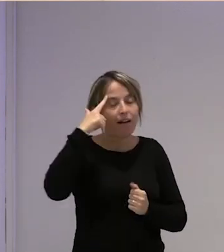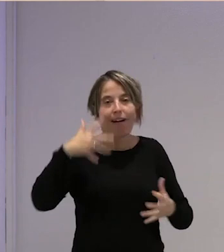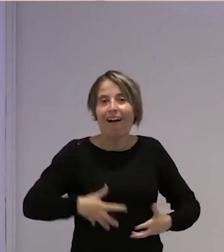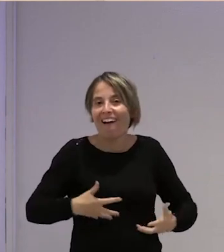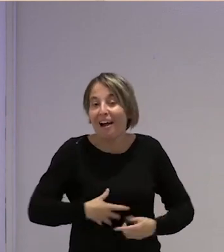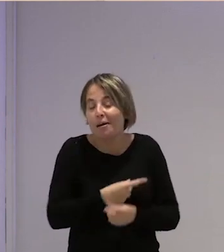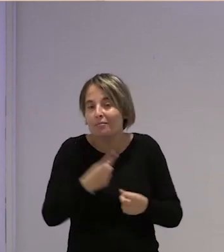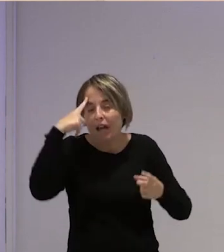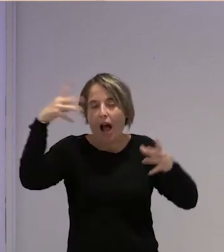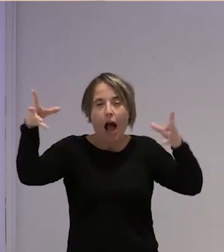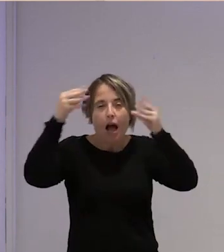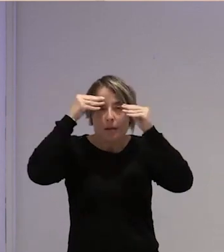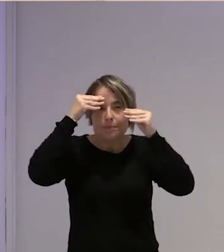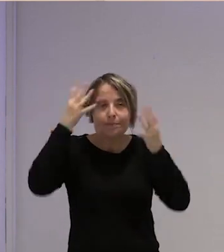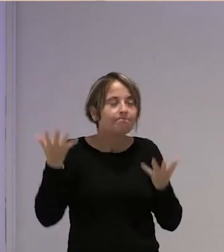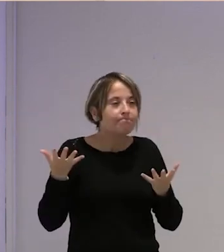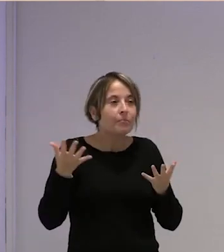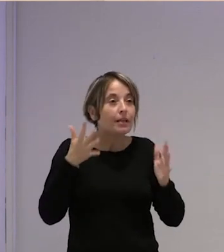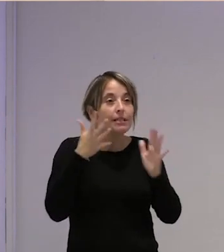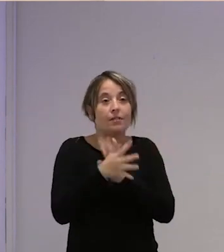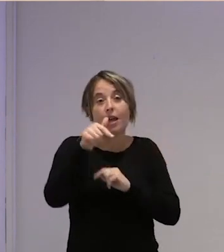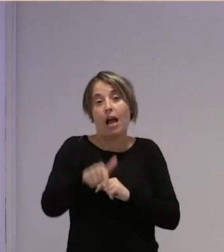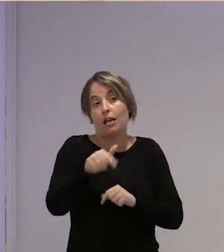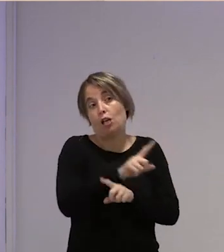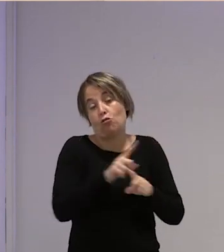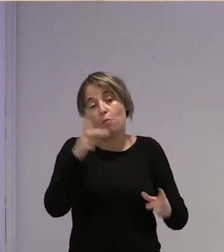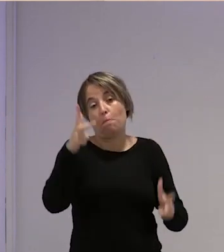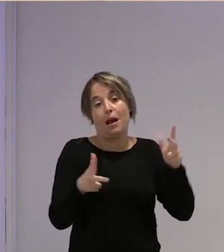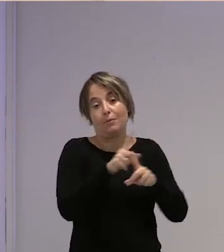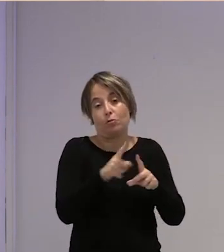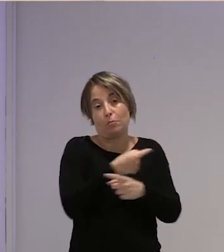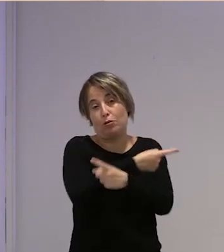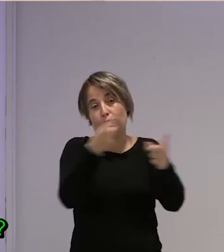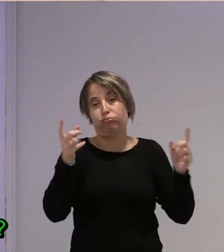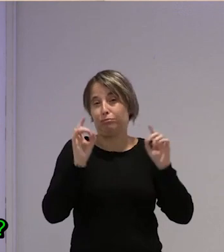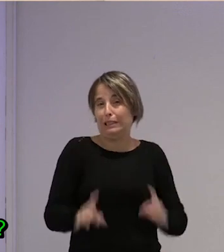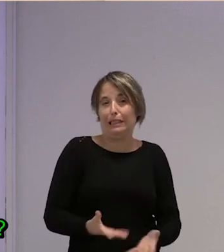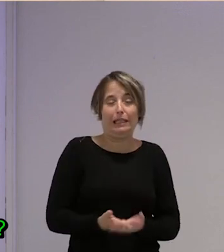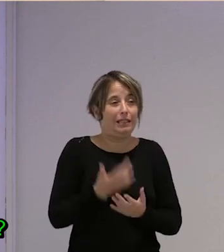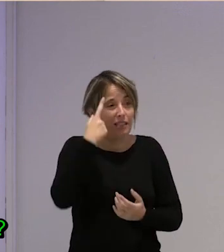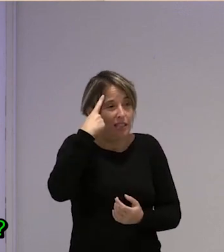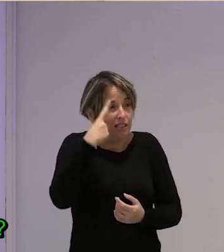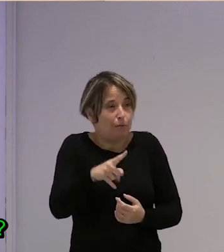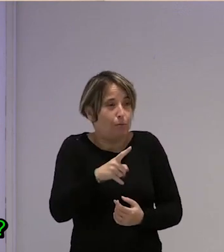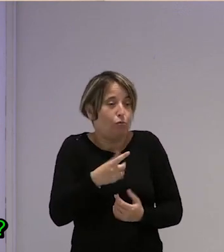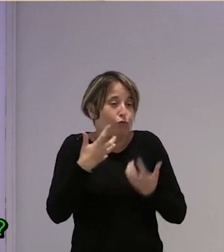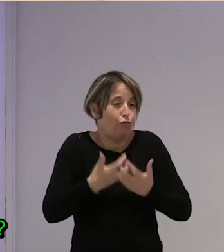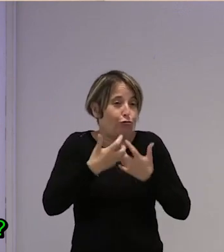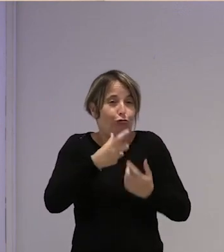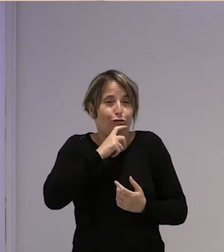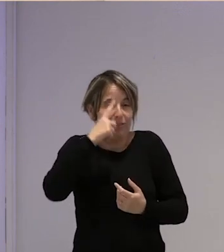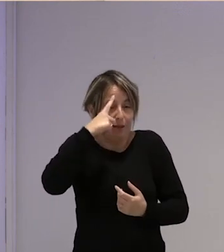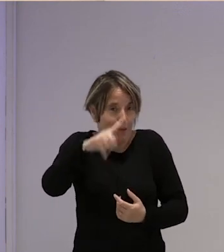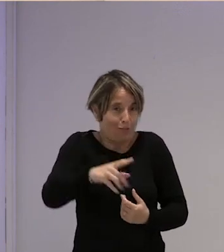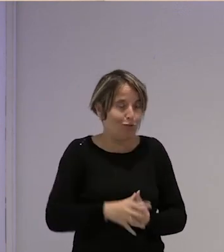era algo muy global no que esto es algo que no ocurre aquí que ocurre en todos lados y que ya sabemos cómo funciona